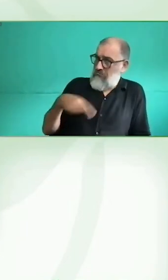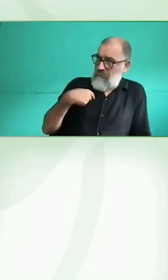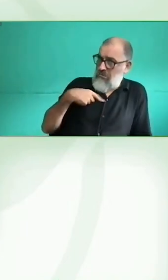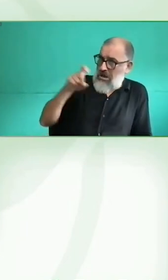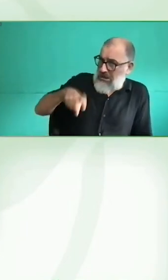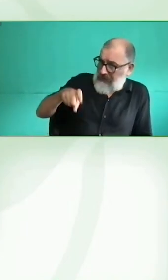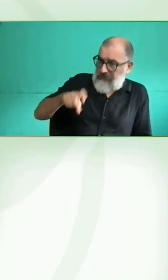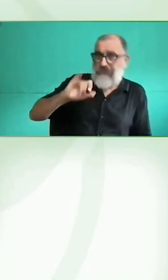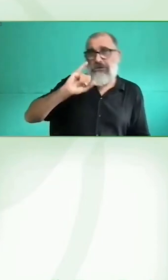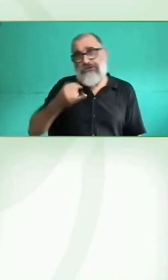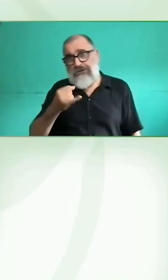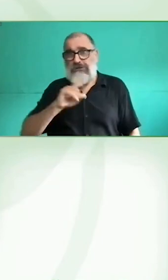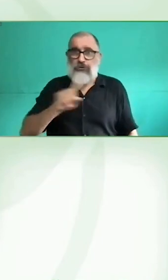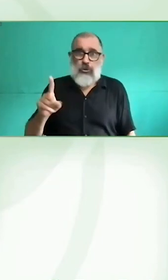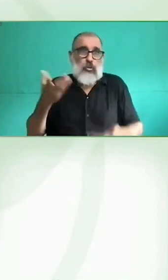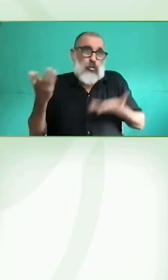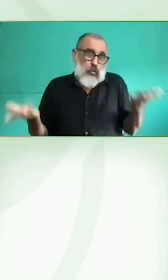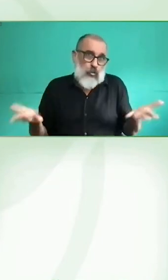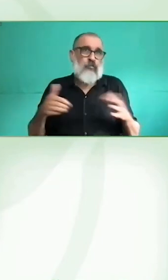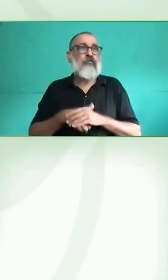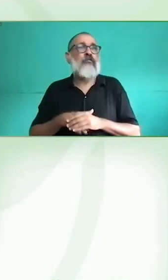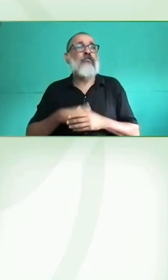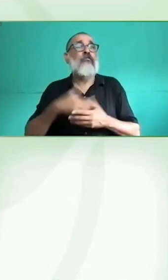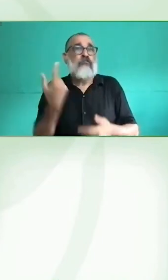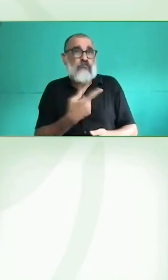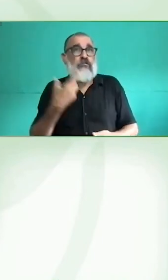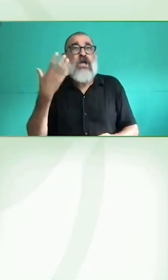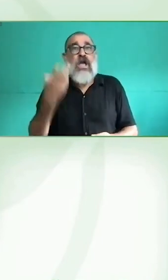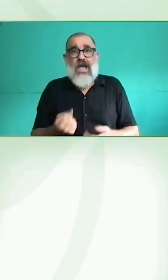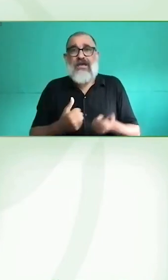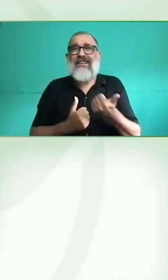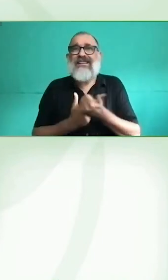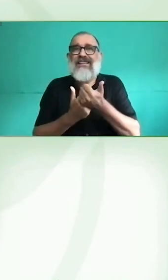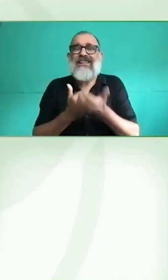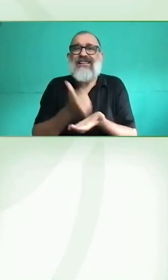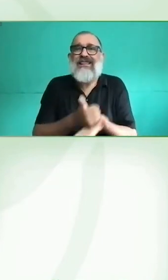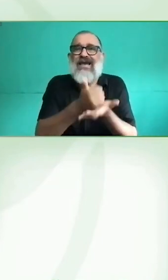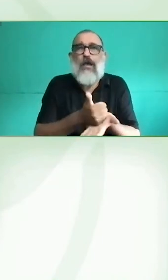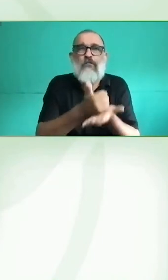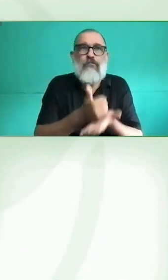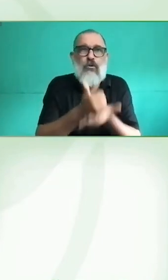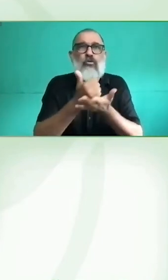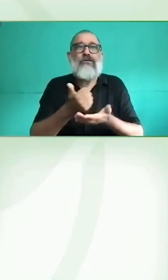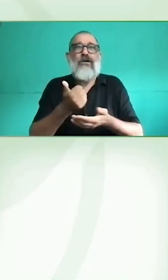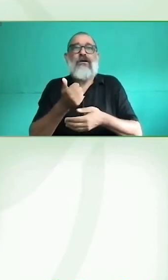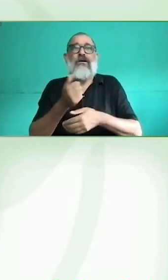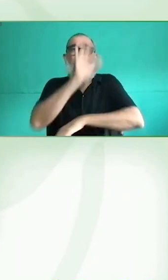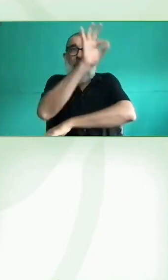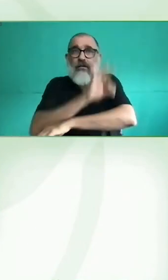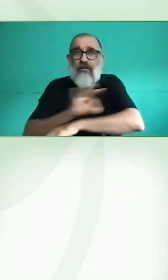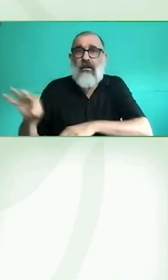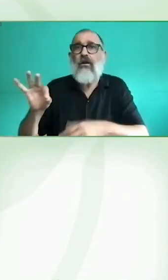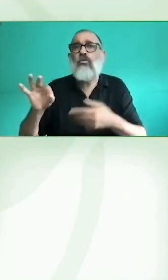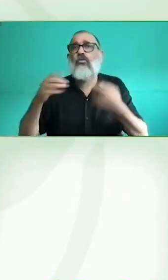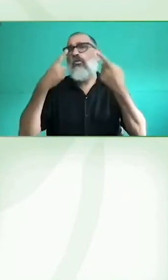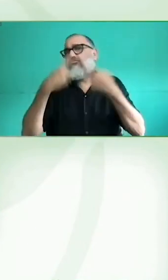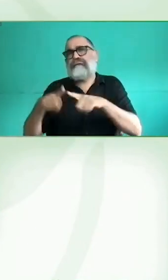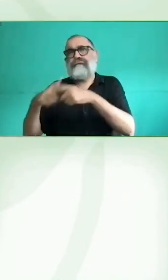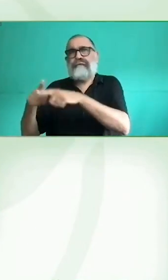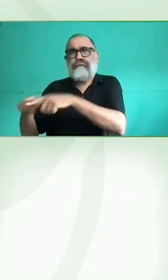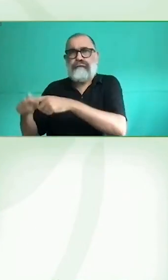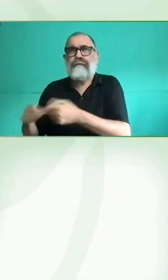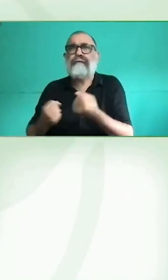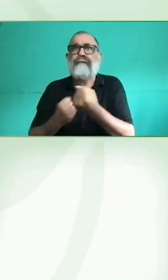de qué productos pueden estar disponibles. Les apoyamos en ese proceso de encontrarlos. Informamos también